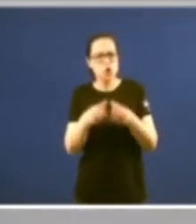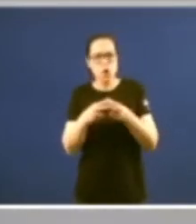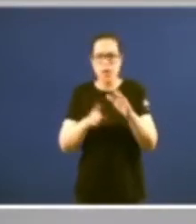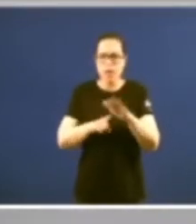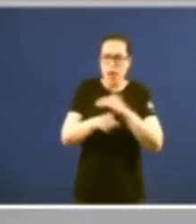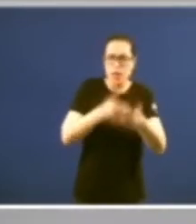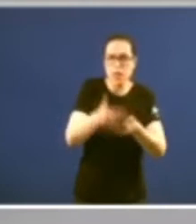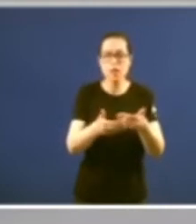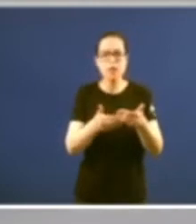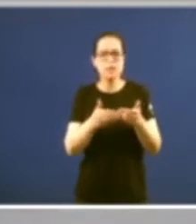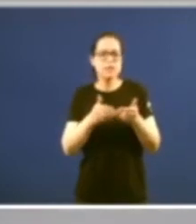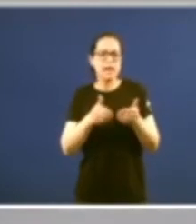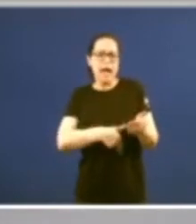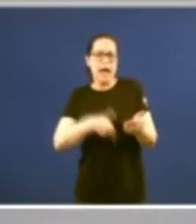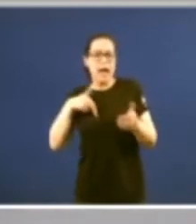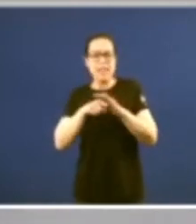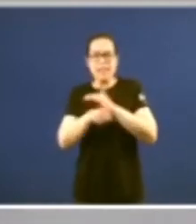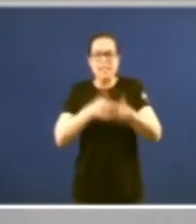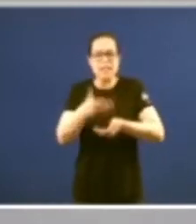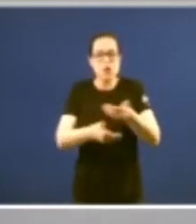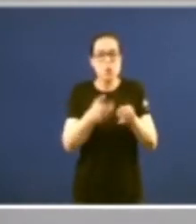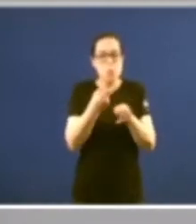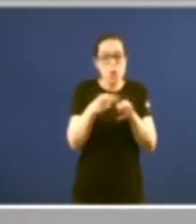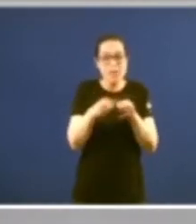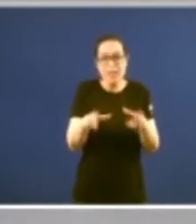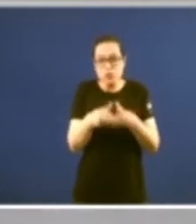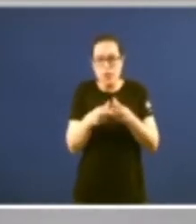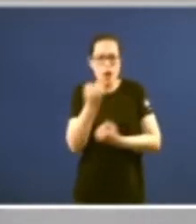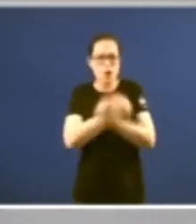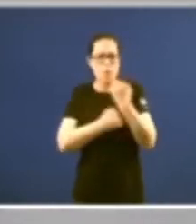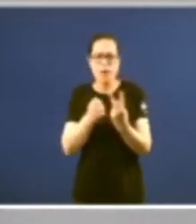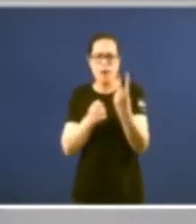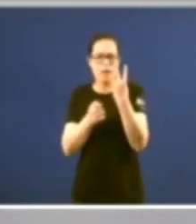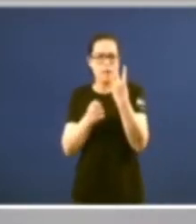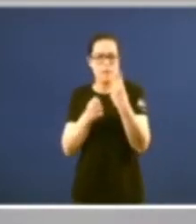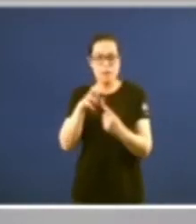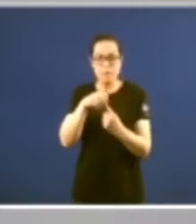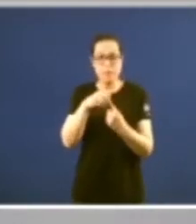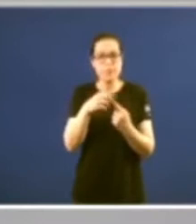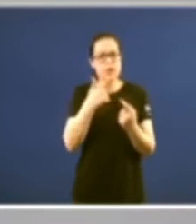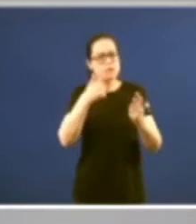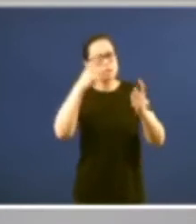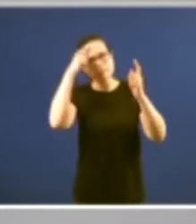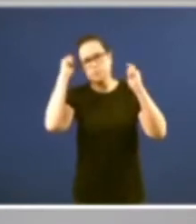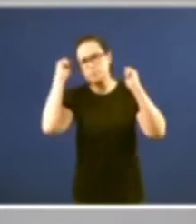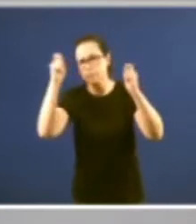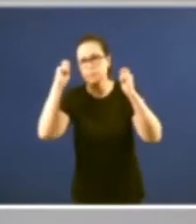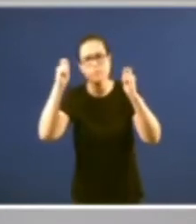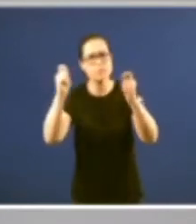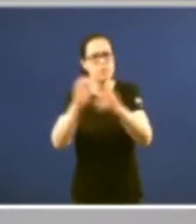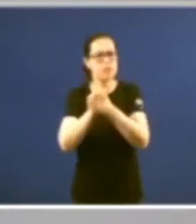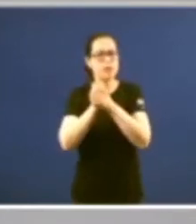desarrollo de los principios de política social y económica mis mejores deseos a la comunidad autónoma de Galicia